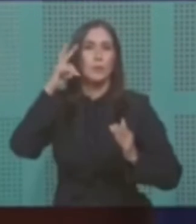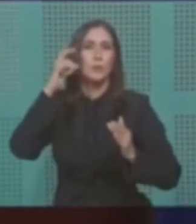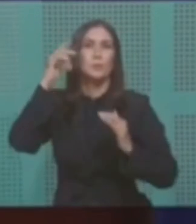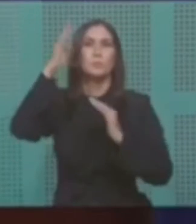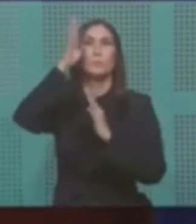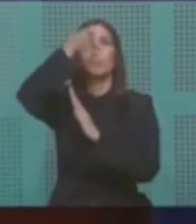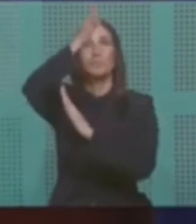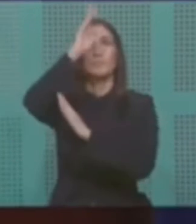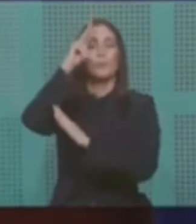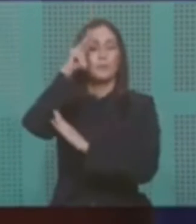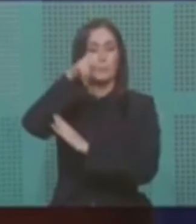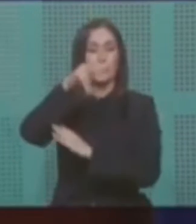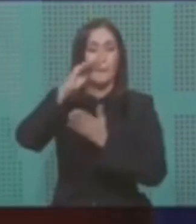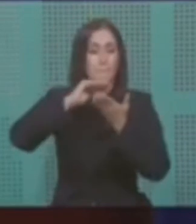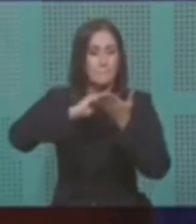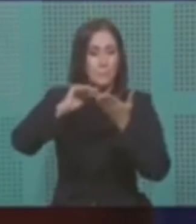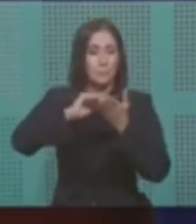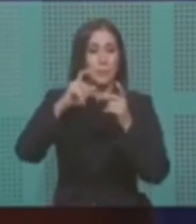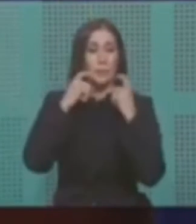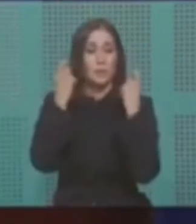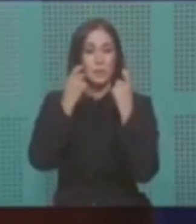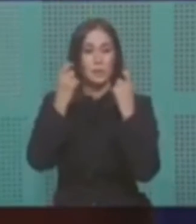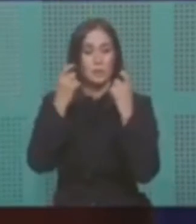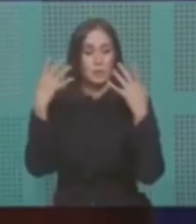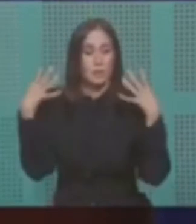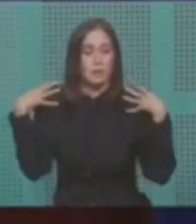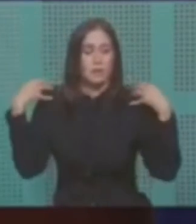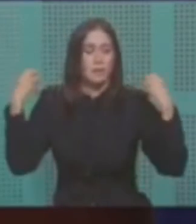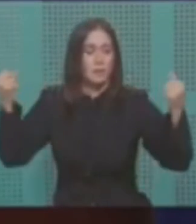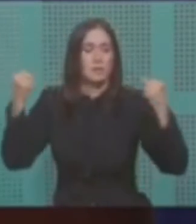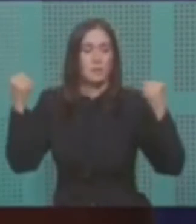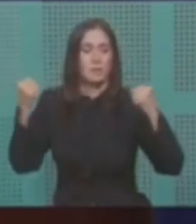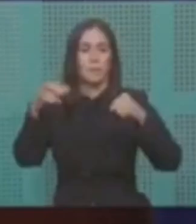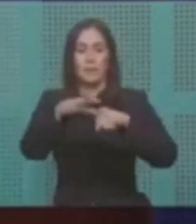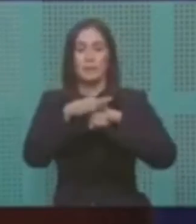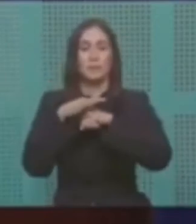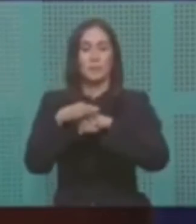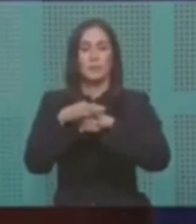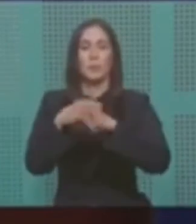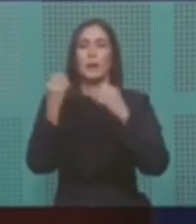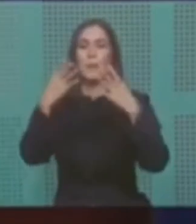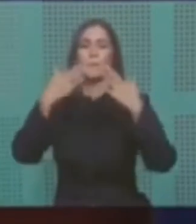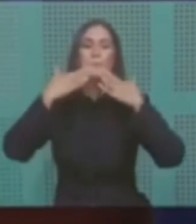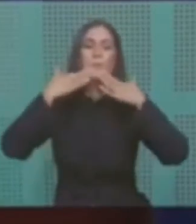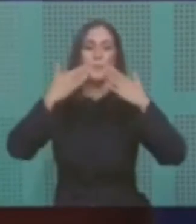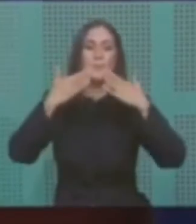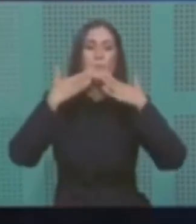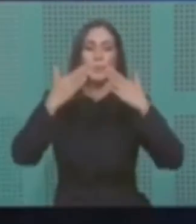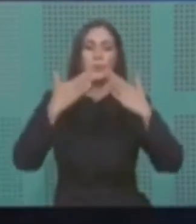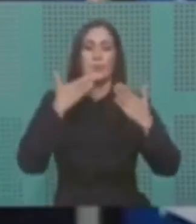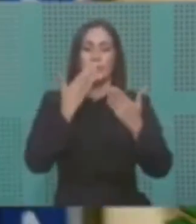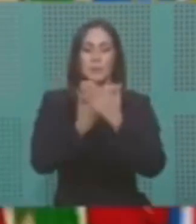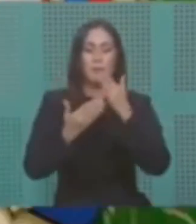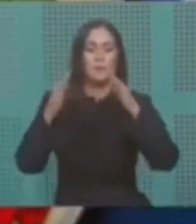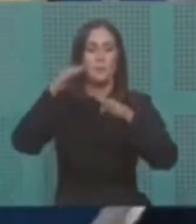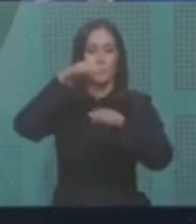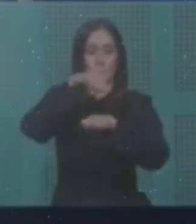cielos, perdonaré sus pecados y sanaré su tierra. Muchas gracias y buenas noches.